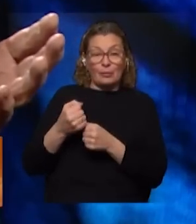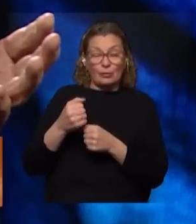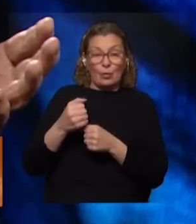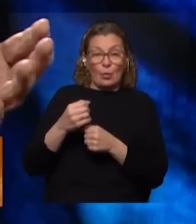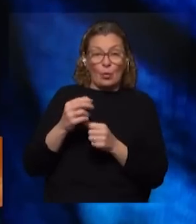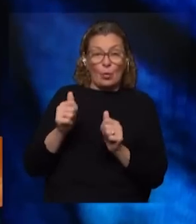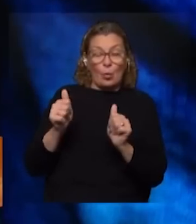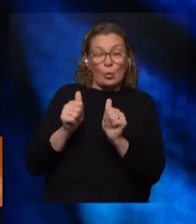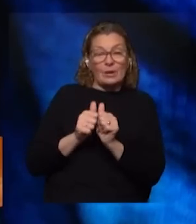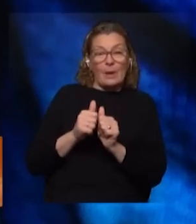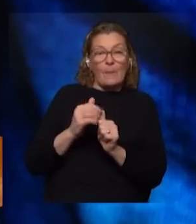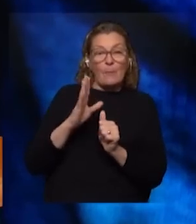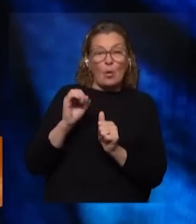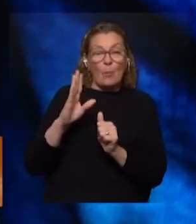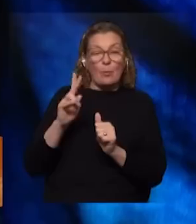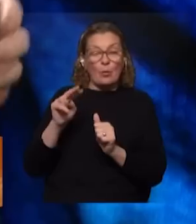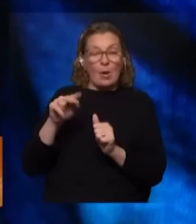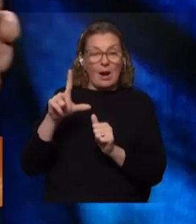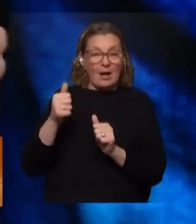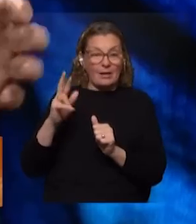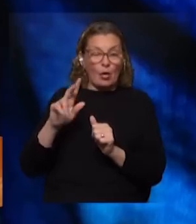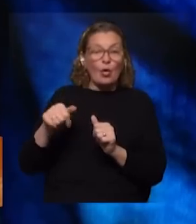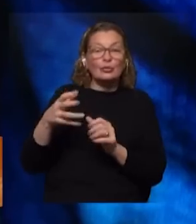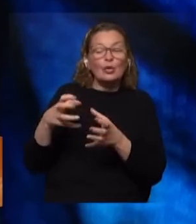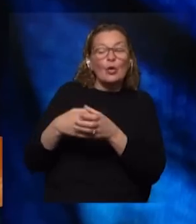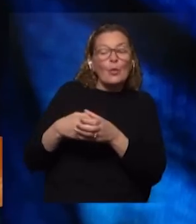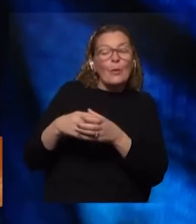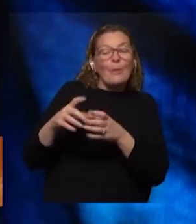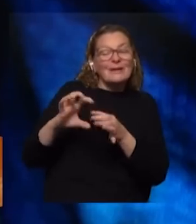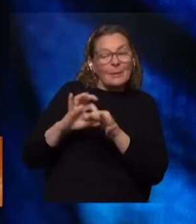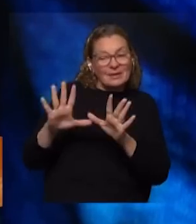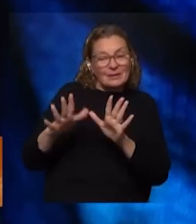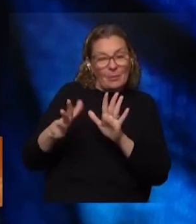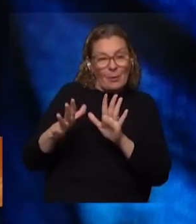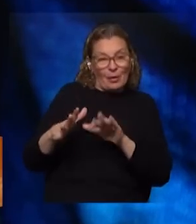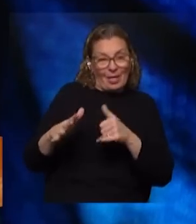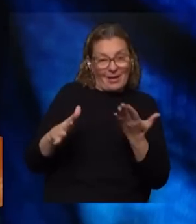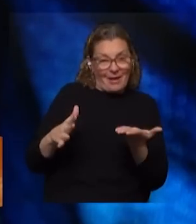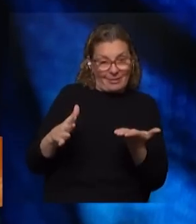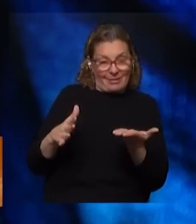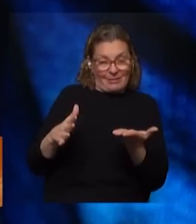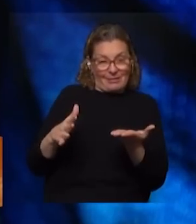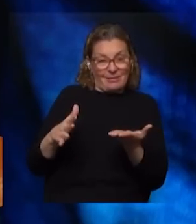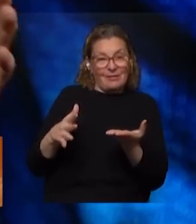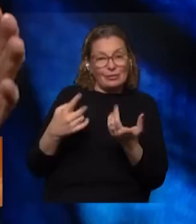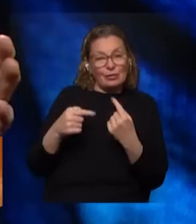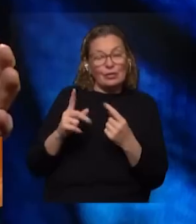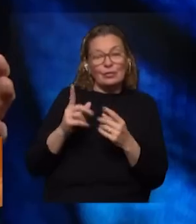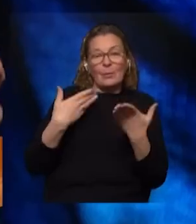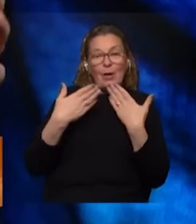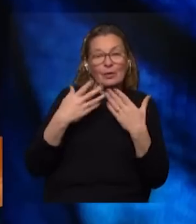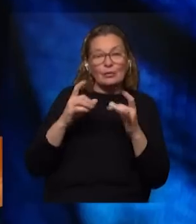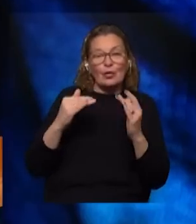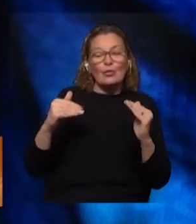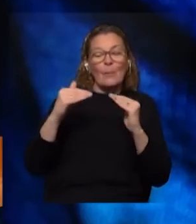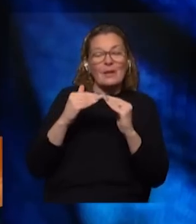Popular ¿no? u otros grupos más o menos independientes de izquierda entonces no estamos hablando de